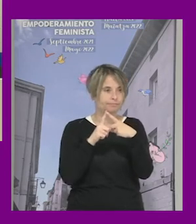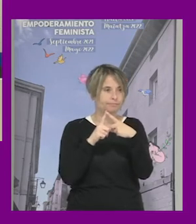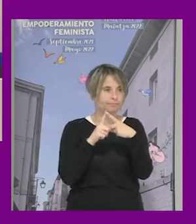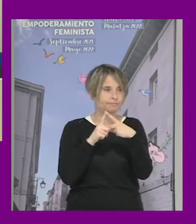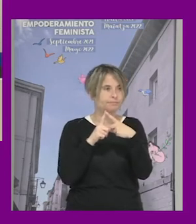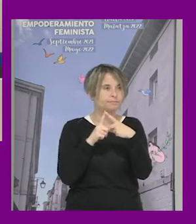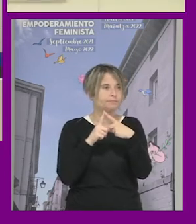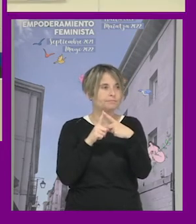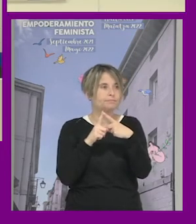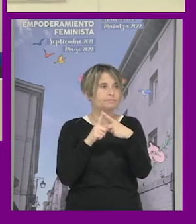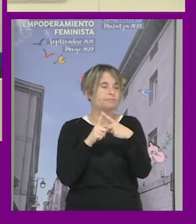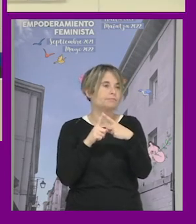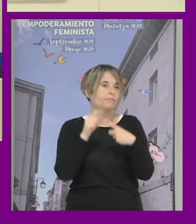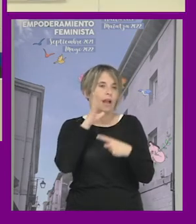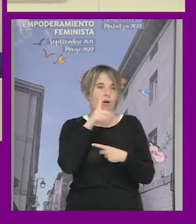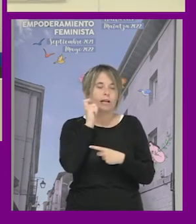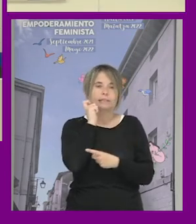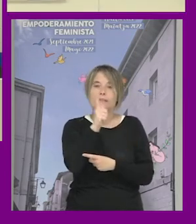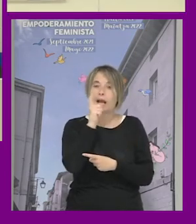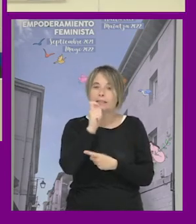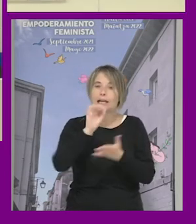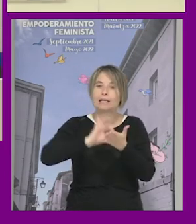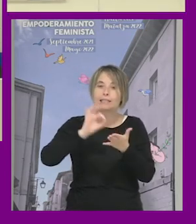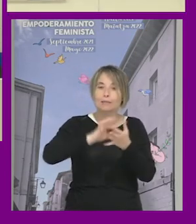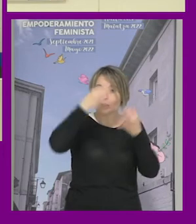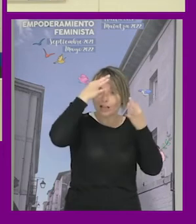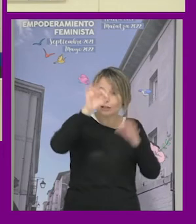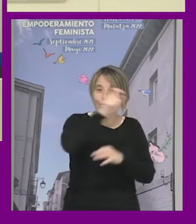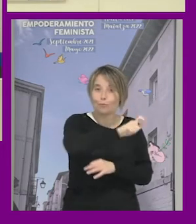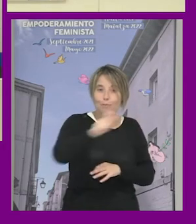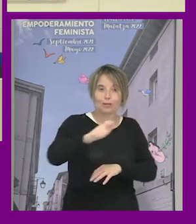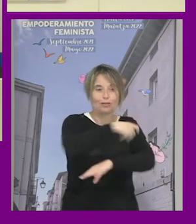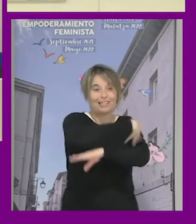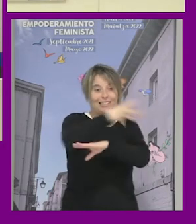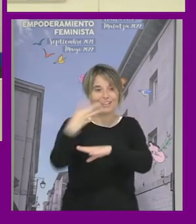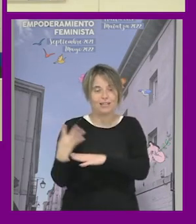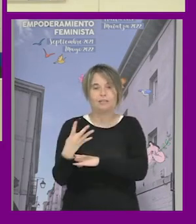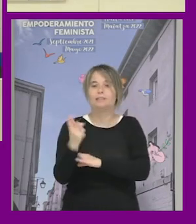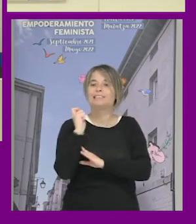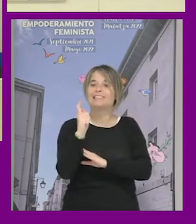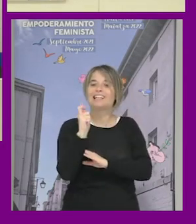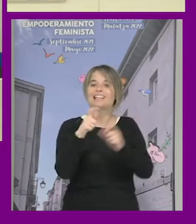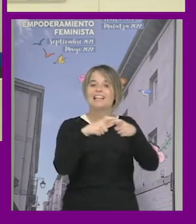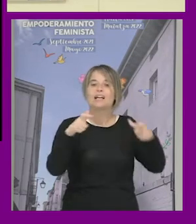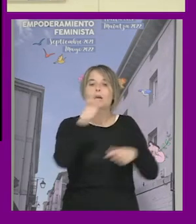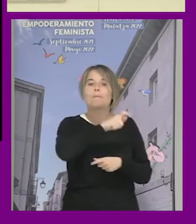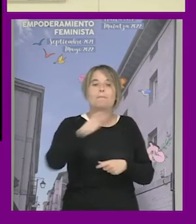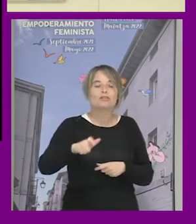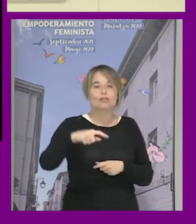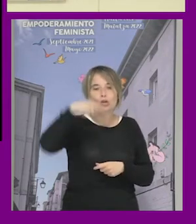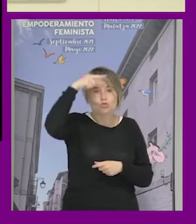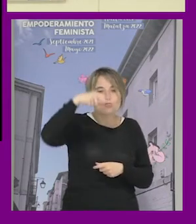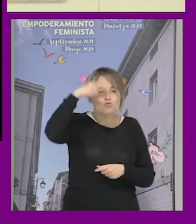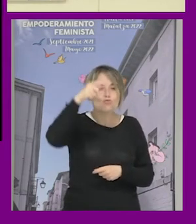estamos viendo que en los servicios de atención a personas LGTBI cada vez hay más personas que vienen de marcos culturales y